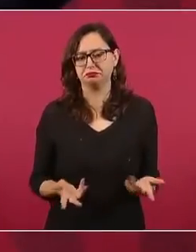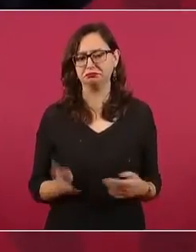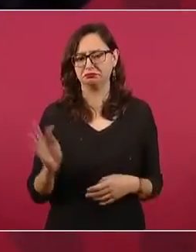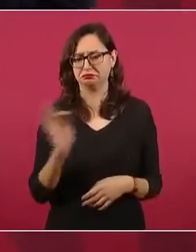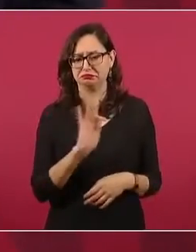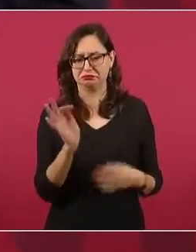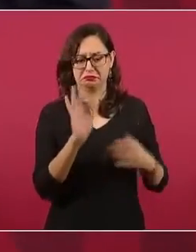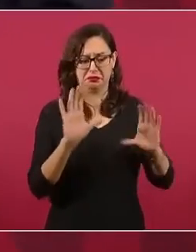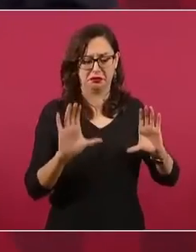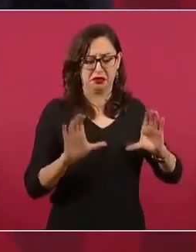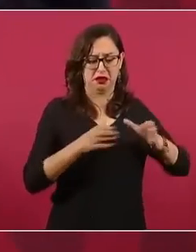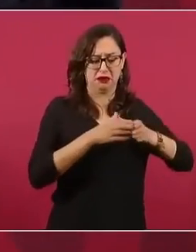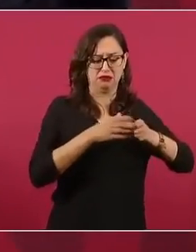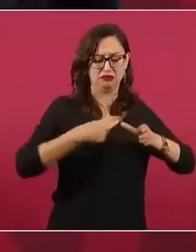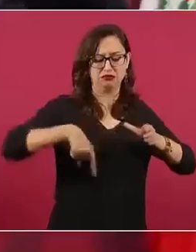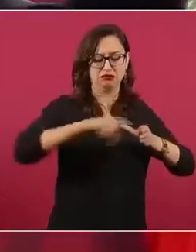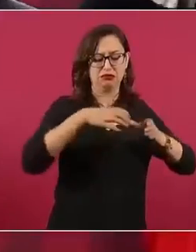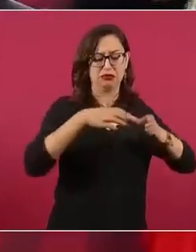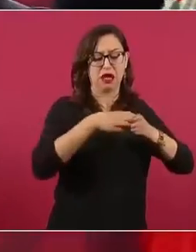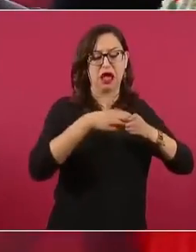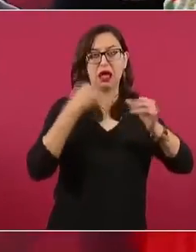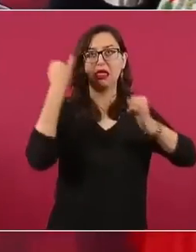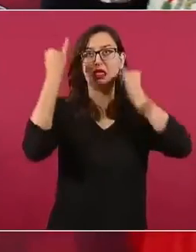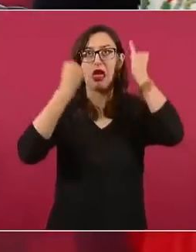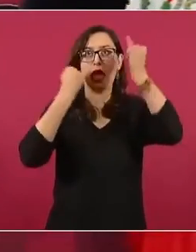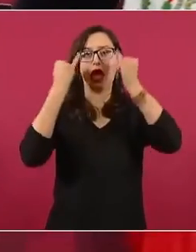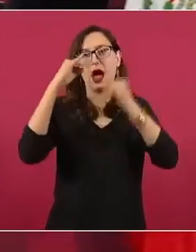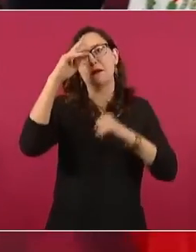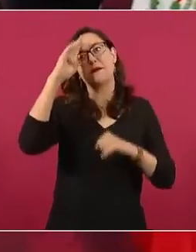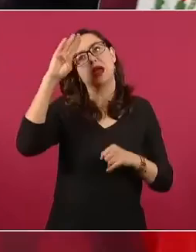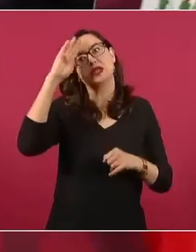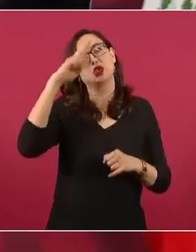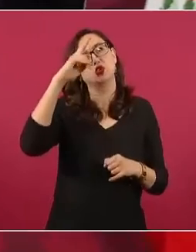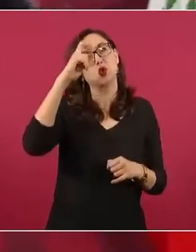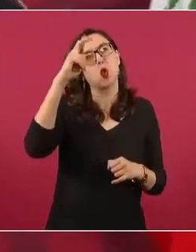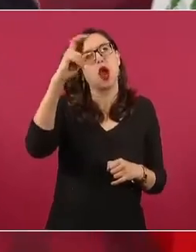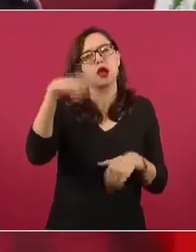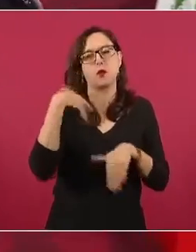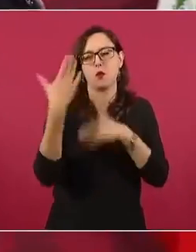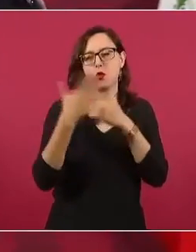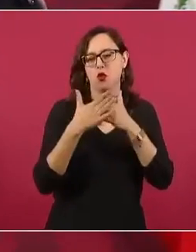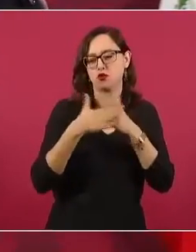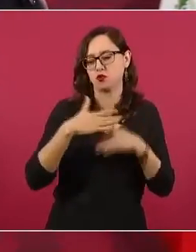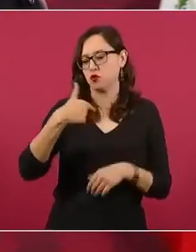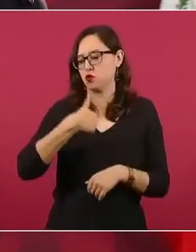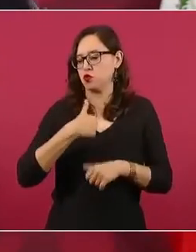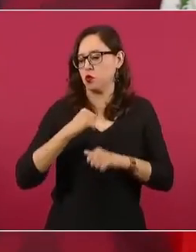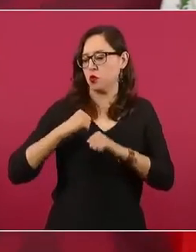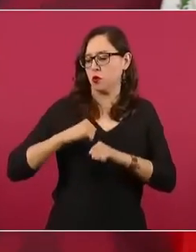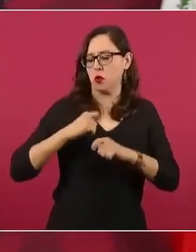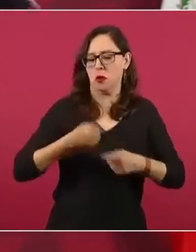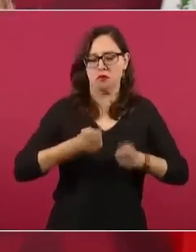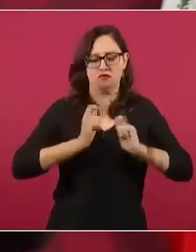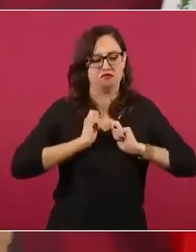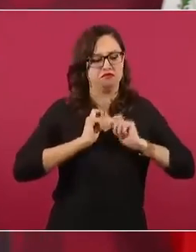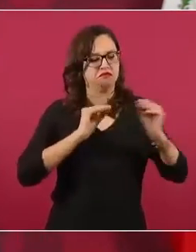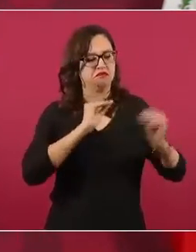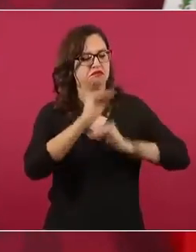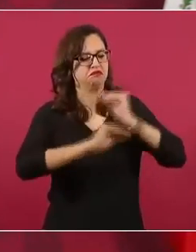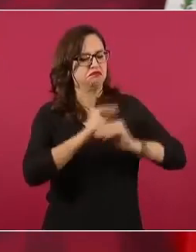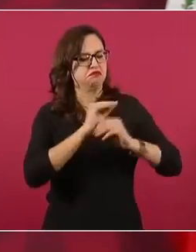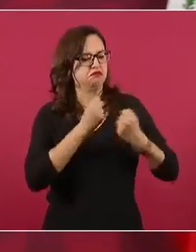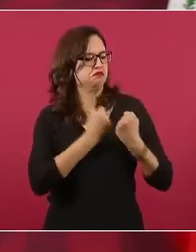ambicionando cargos o peleándose,